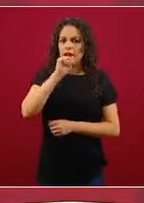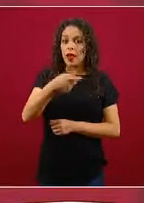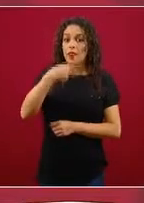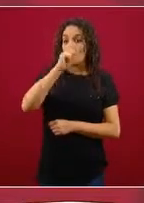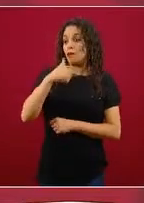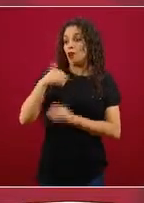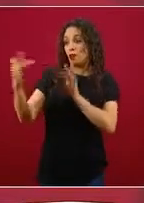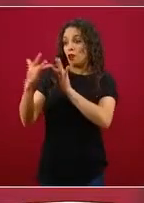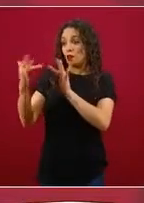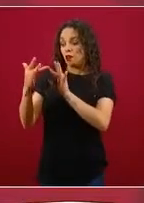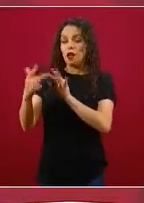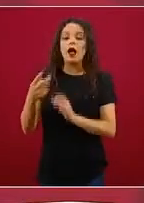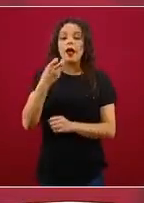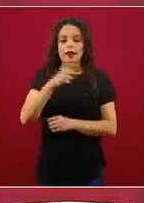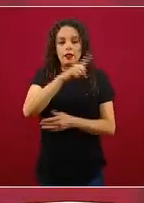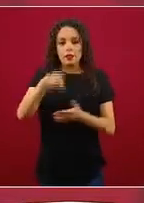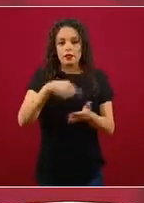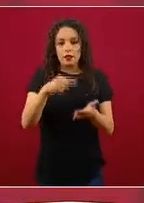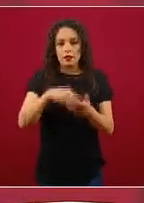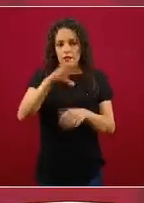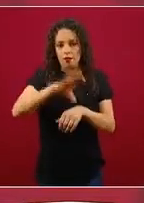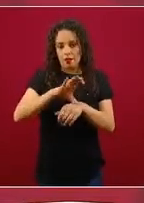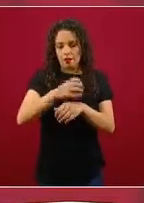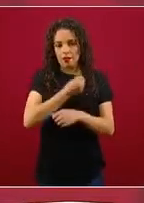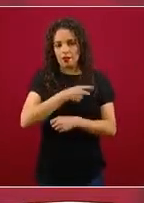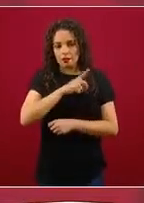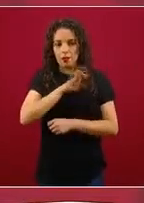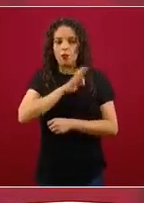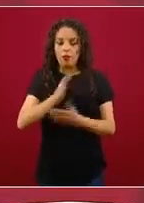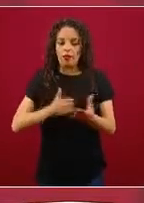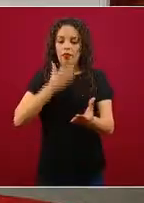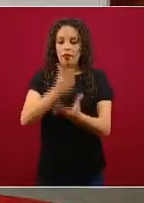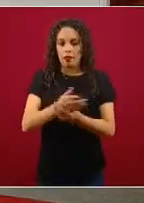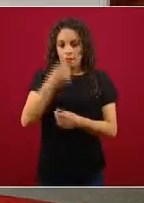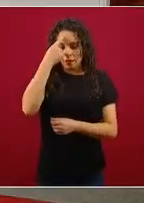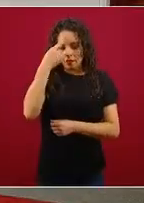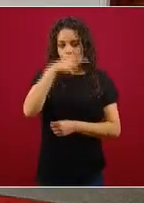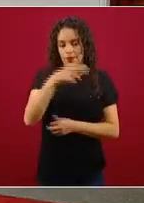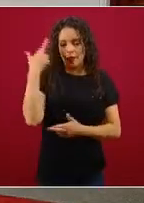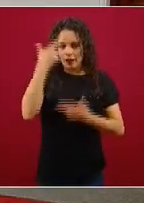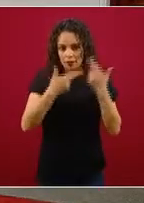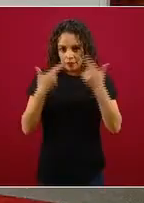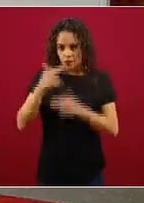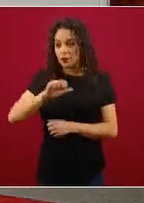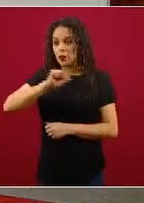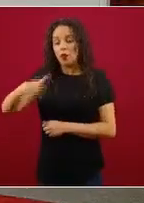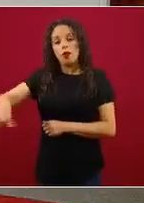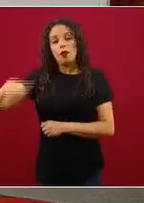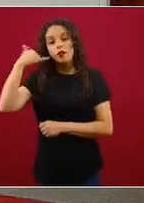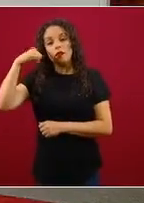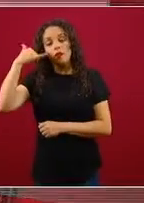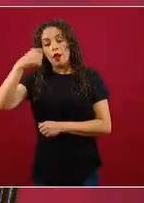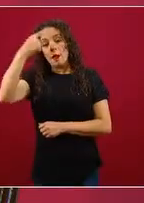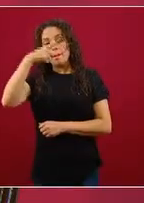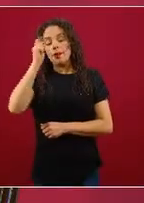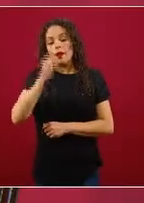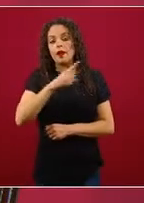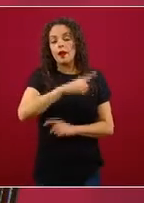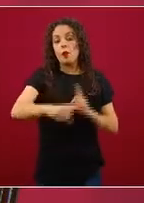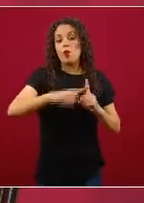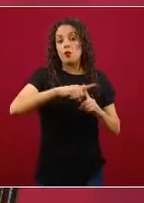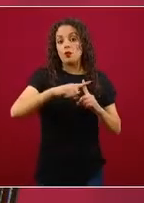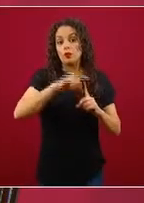Dos mil servidores públicos haciendo rastreo telefónico para los casos positivos y para la intensificación de este